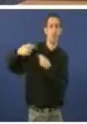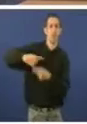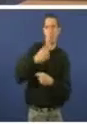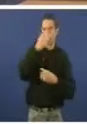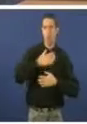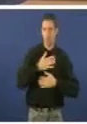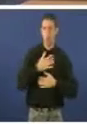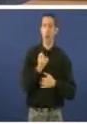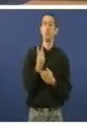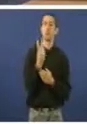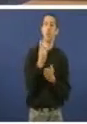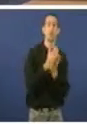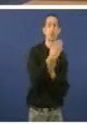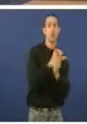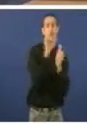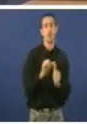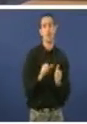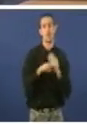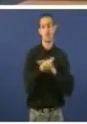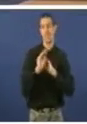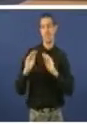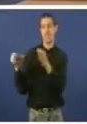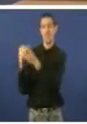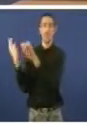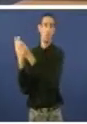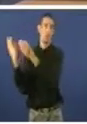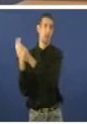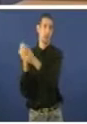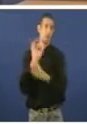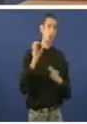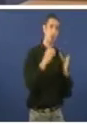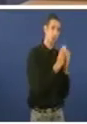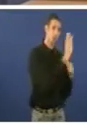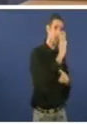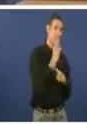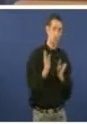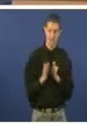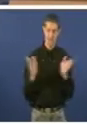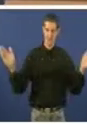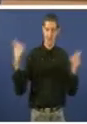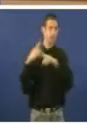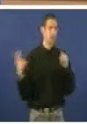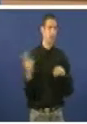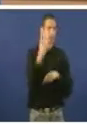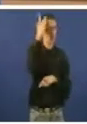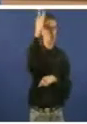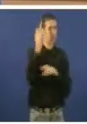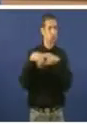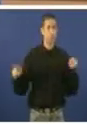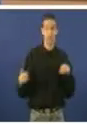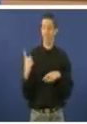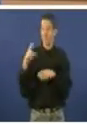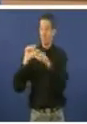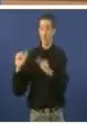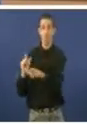de xestionar, xa o sabemos, a do bipartito e a do Partido Popular. Hai dúas formas. Unha forma nos levou ao caos,